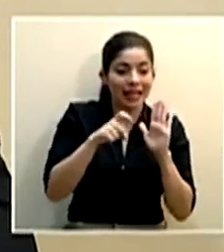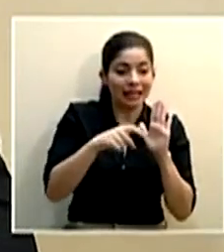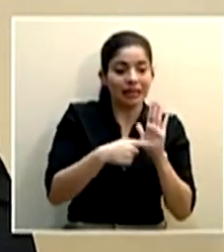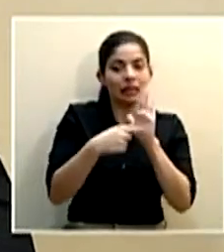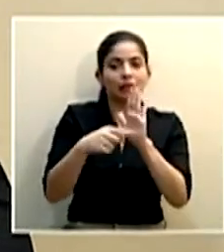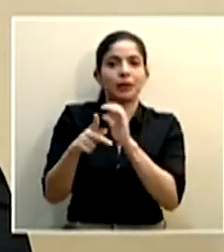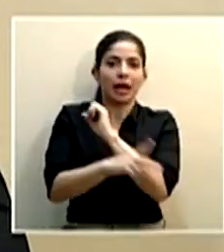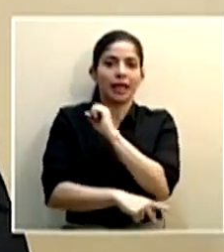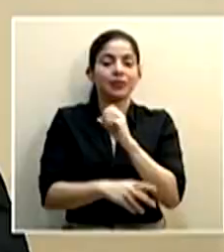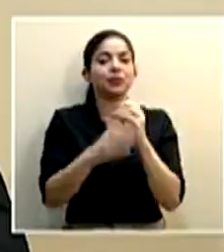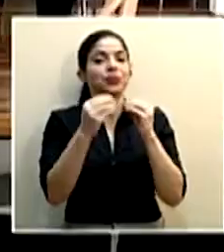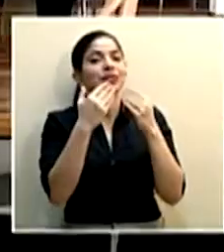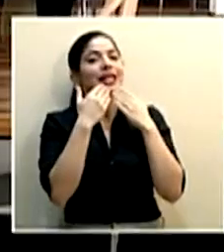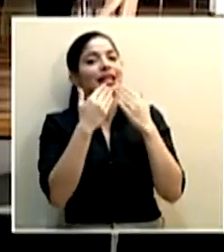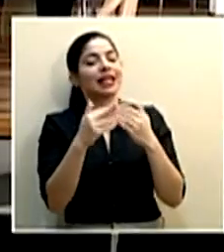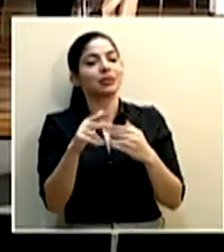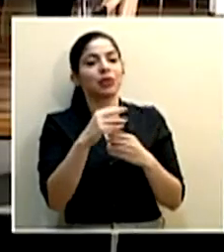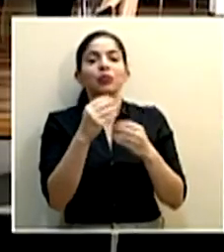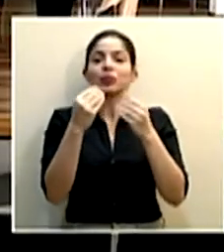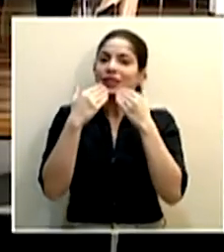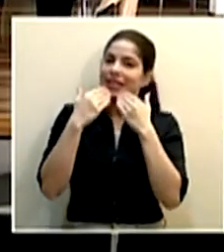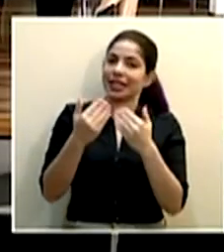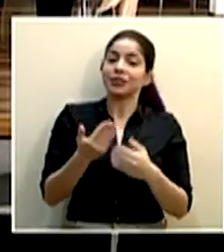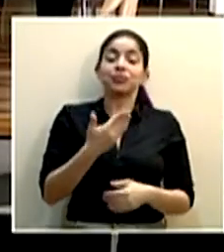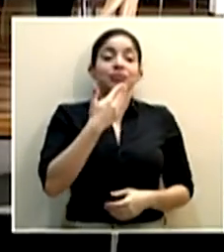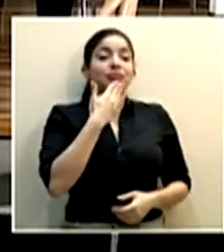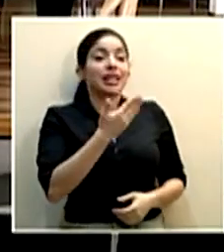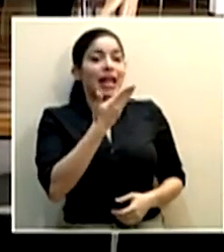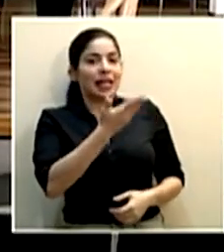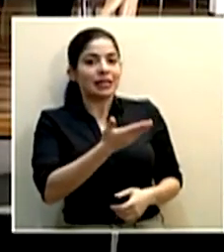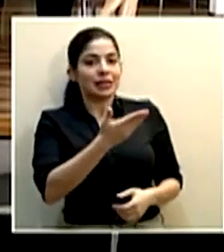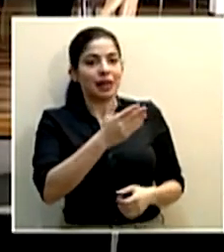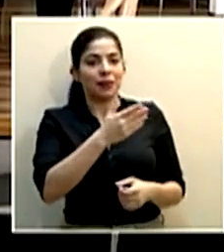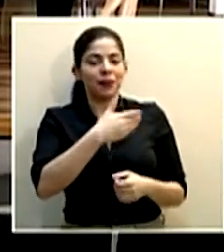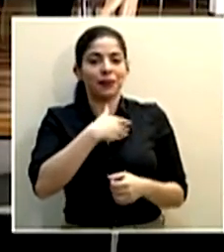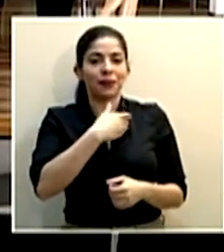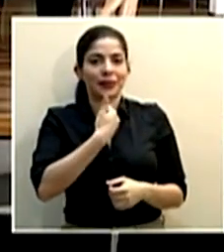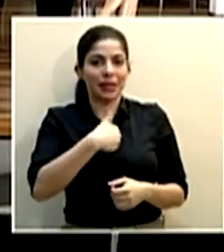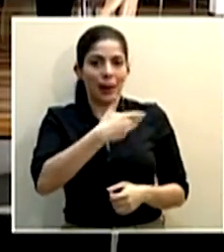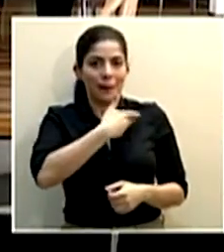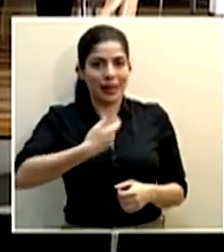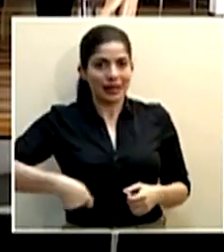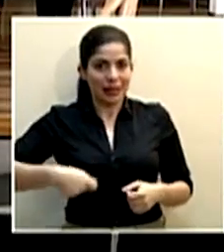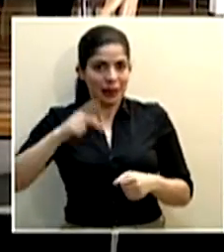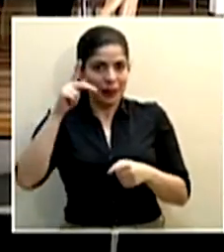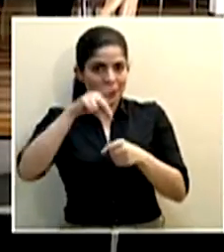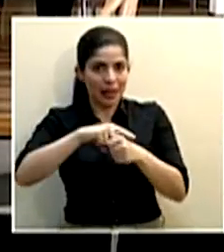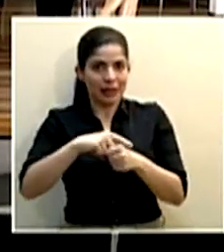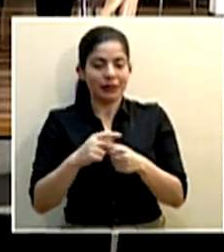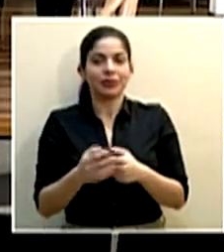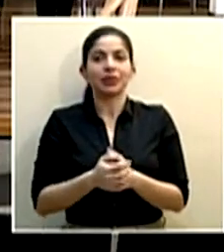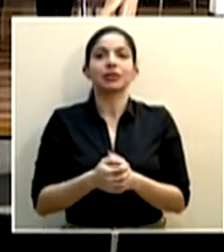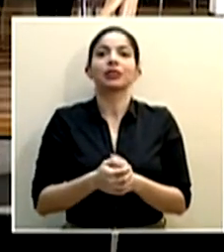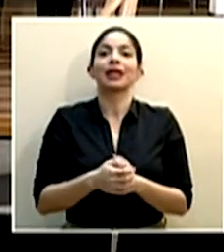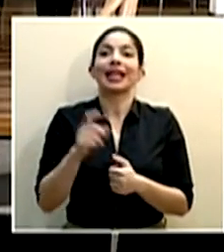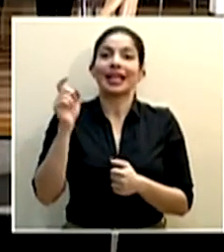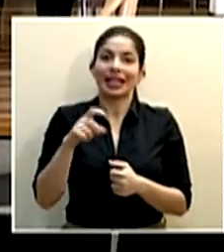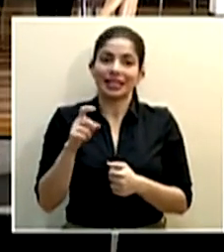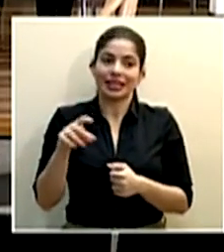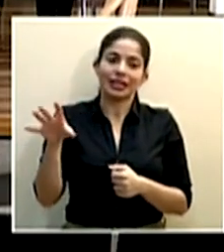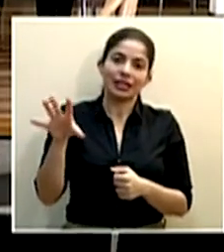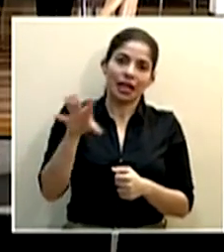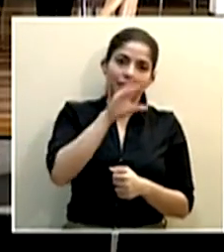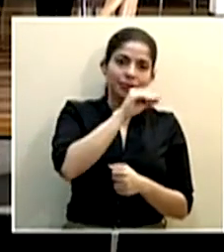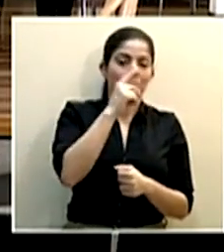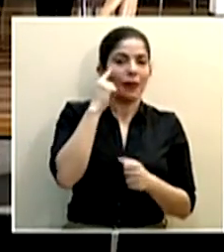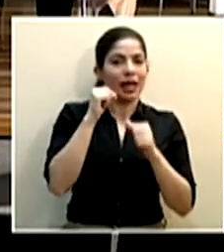el país. Muchas gracias, colegas. Muchas gracias. Agradecemos la participación del señor presidente de la República, quien debe de retirarse